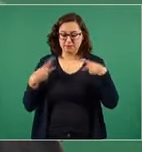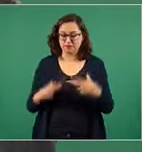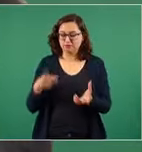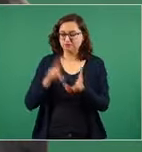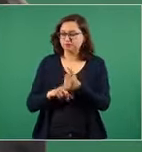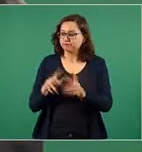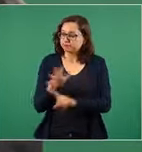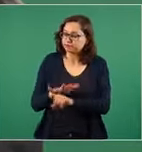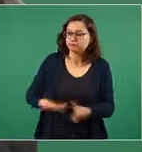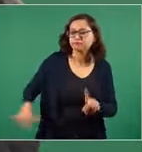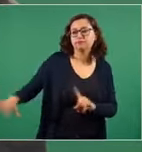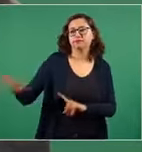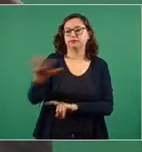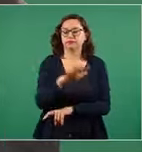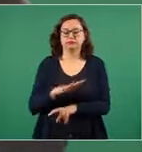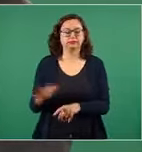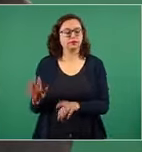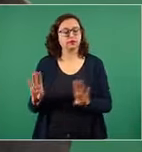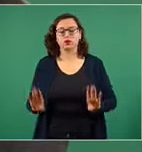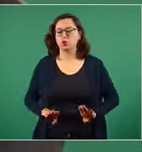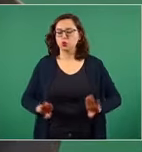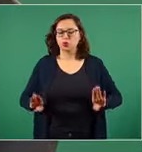Eso es lo que nos ha salvado siempre.